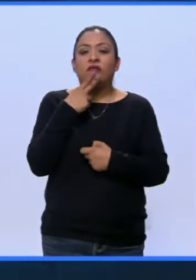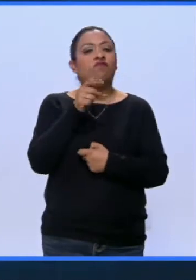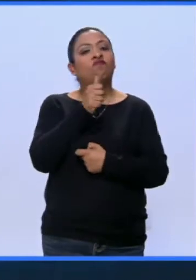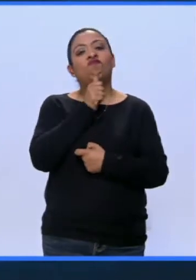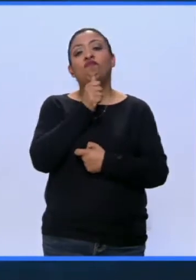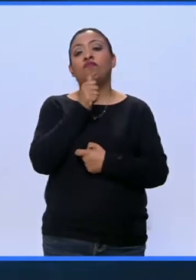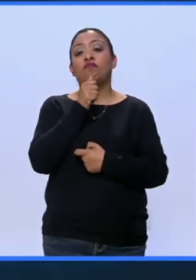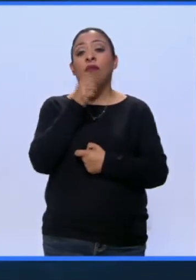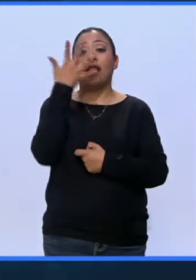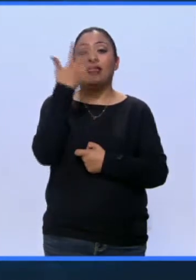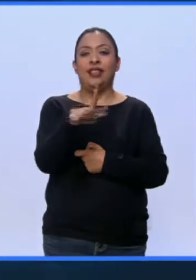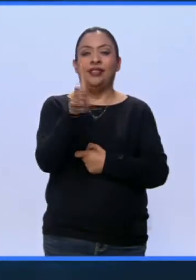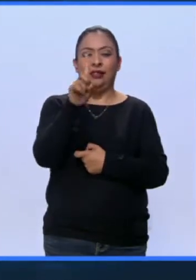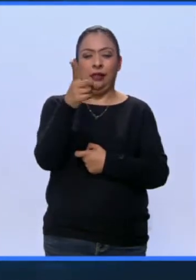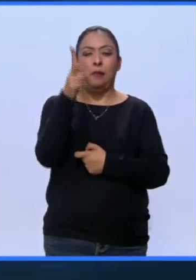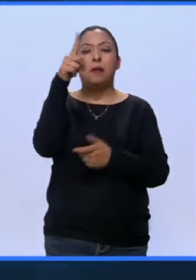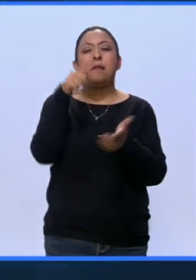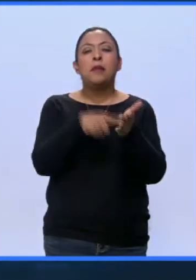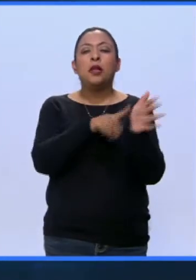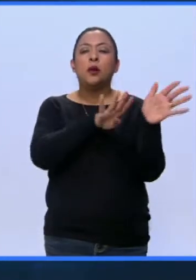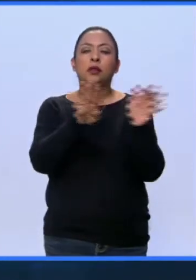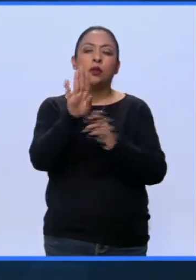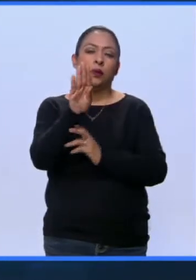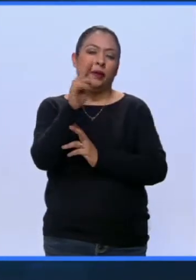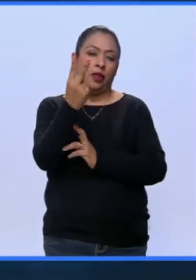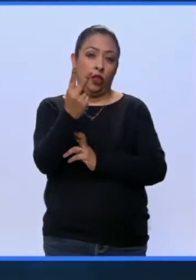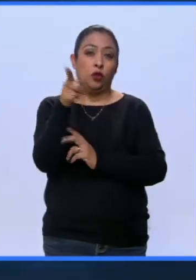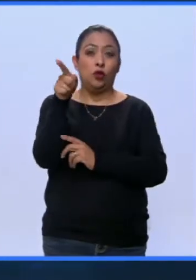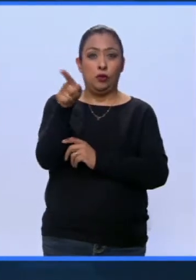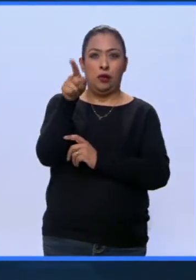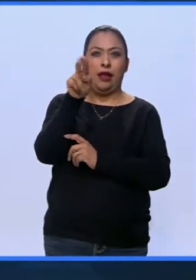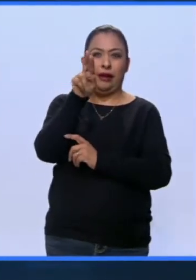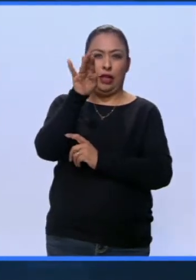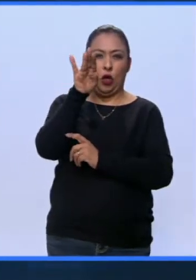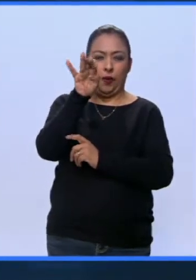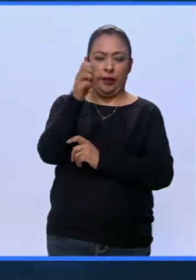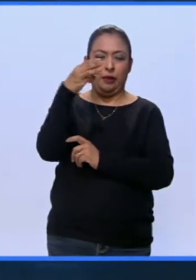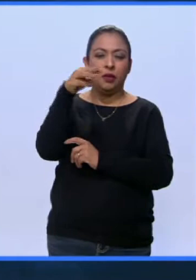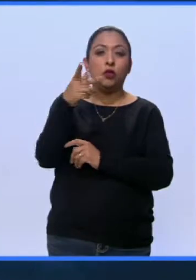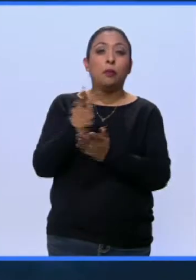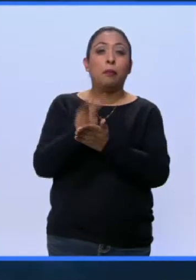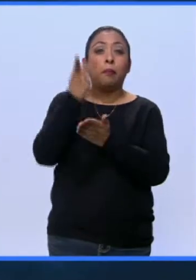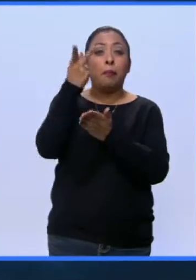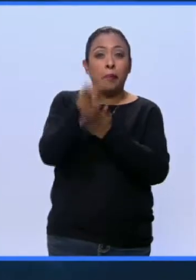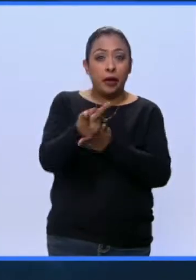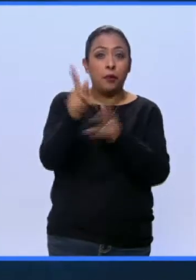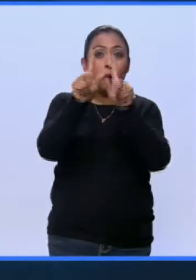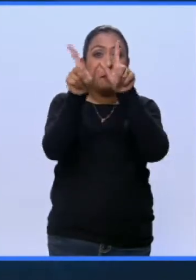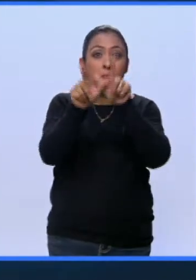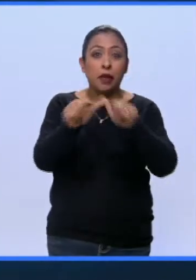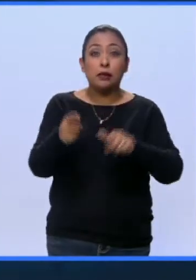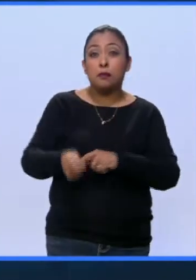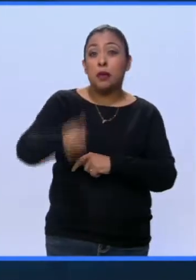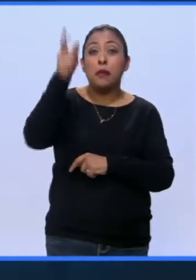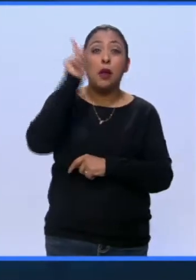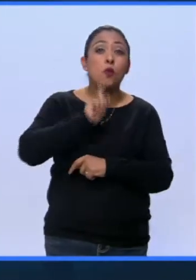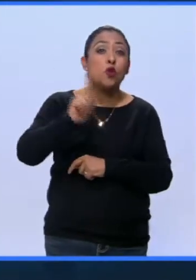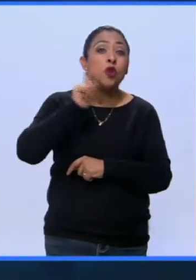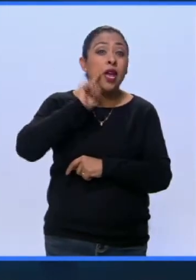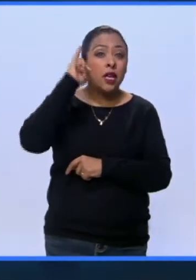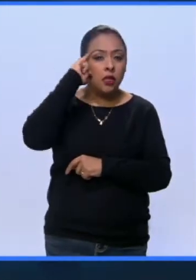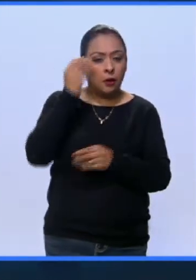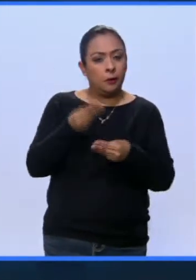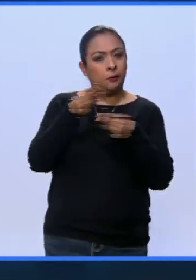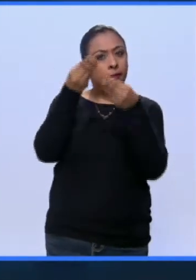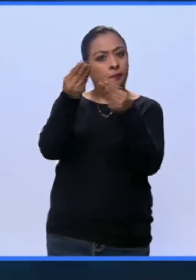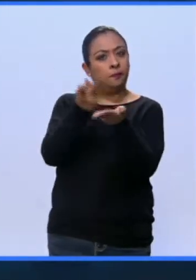El 10 de diciembre de 1992, Rigoberta Menchú fue reconocida con el Premio Nobel de la Paz, primera mujer indígena en recibir este